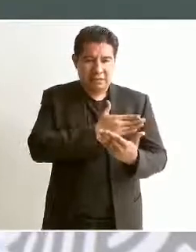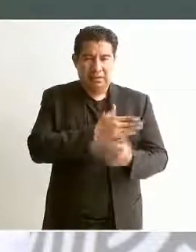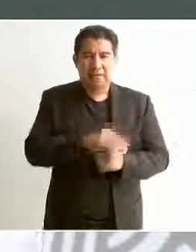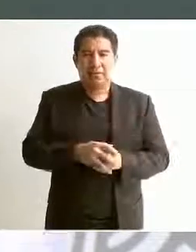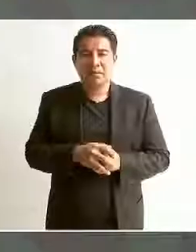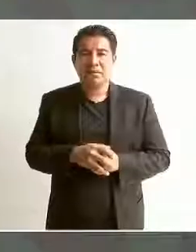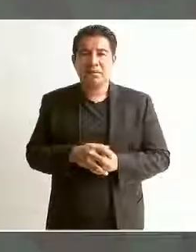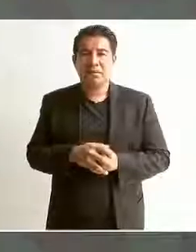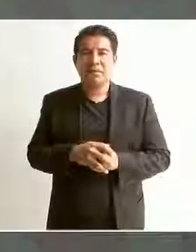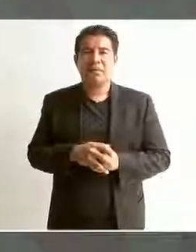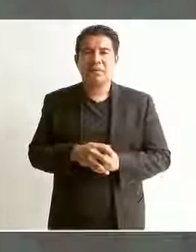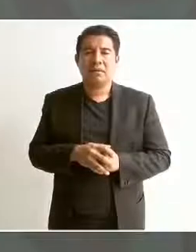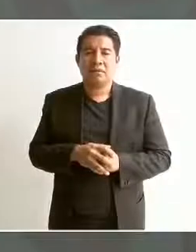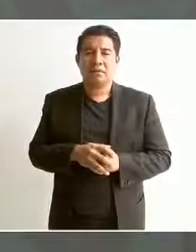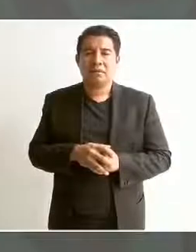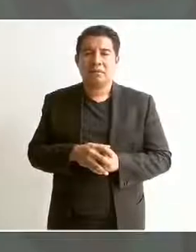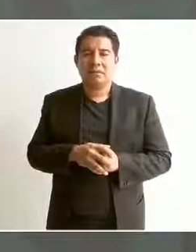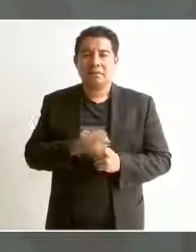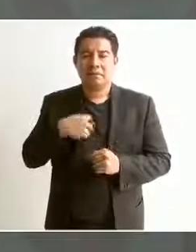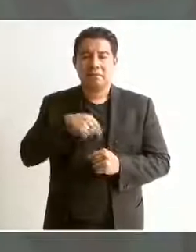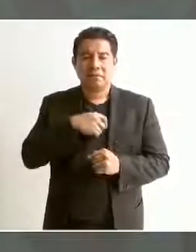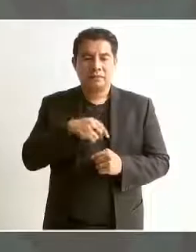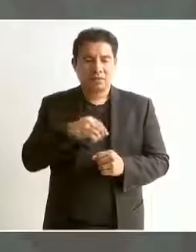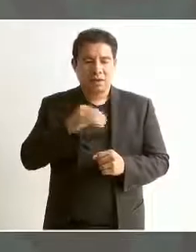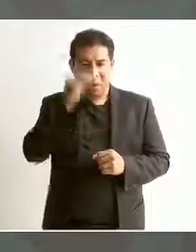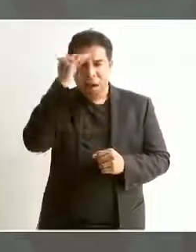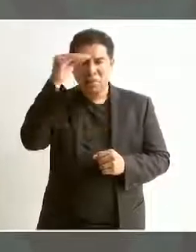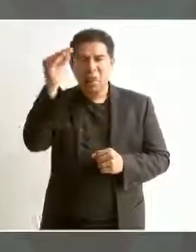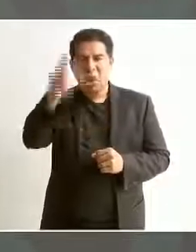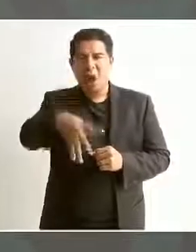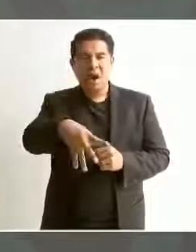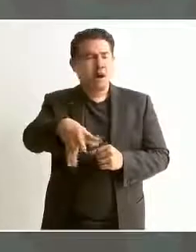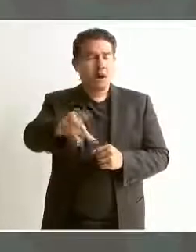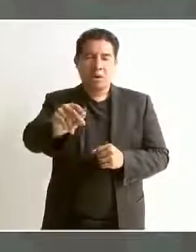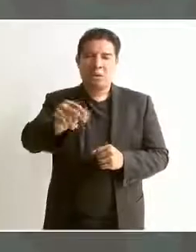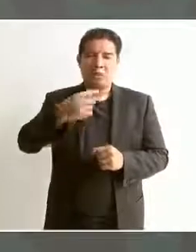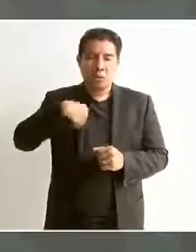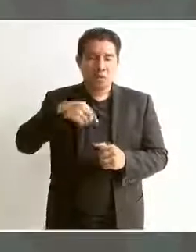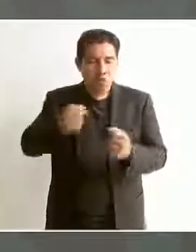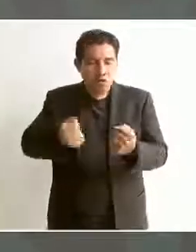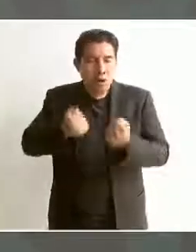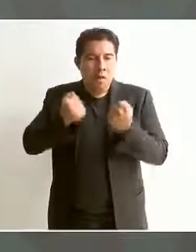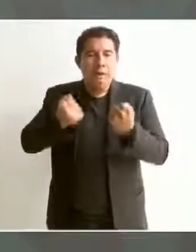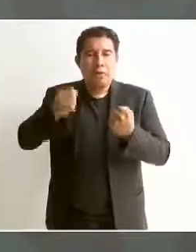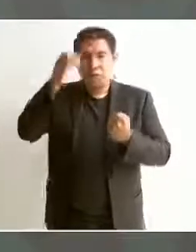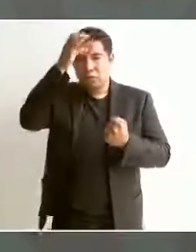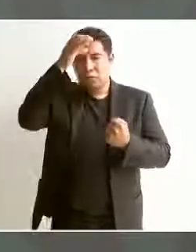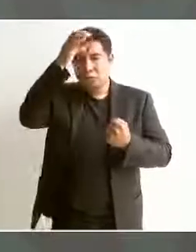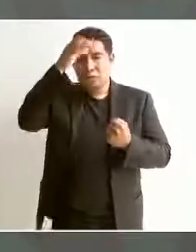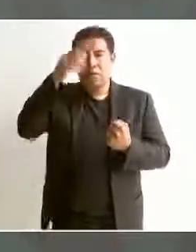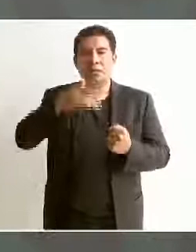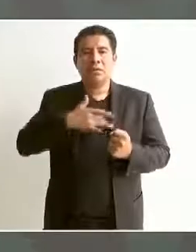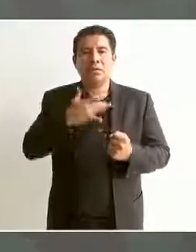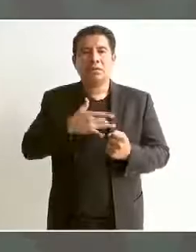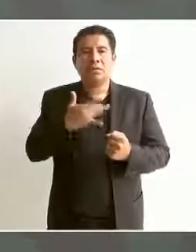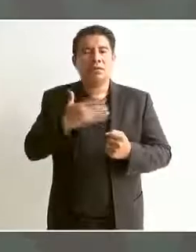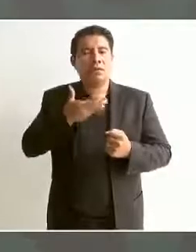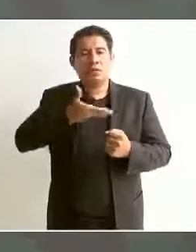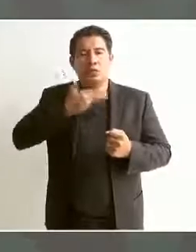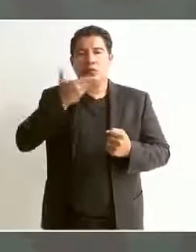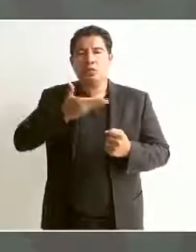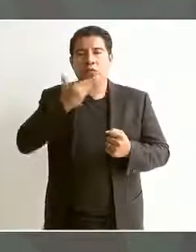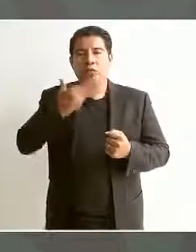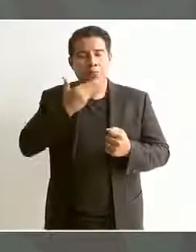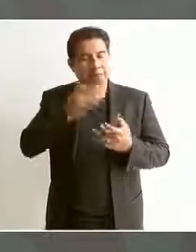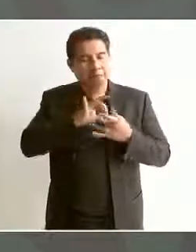Por eso, no despreciar eso, fortalecer nuestras culturas, nuestras tradiciones,